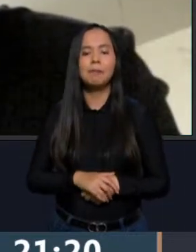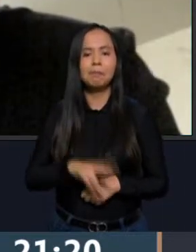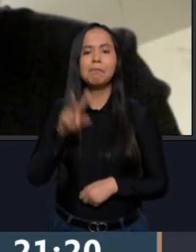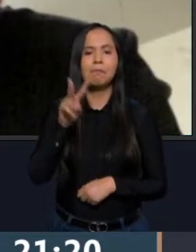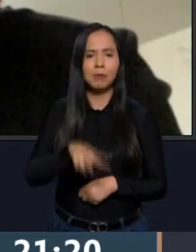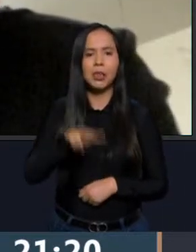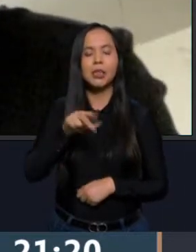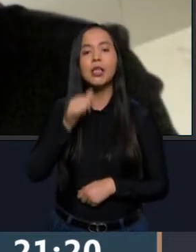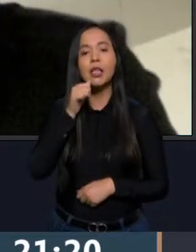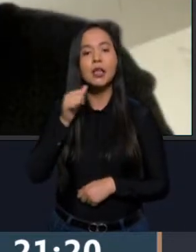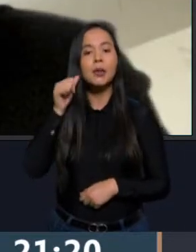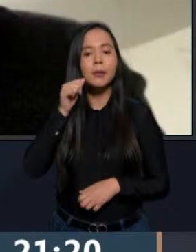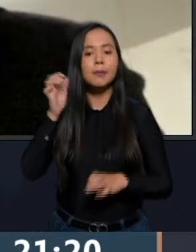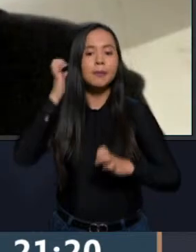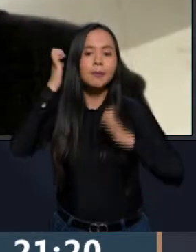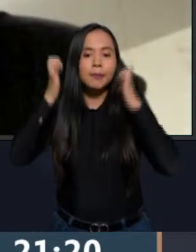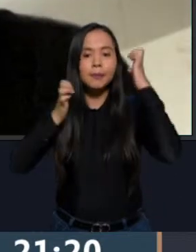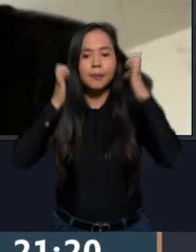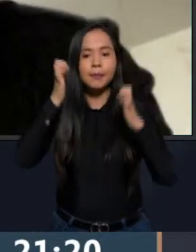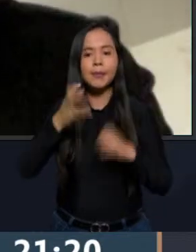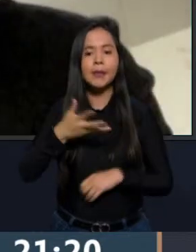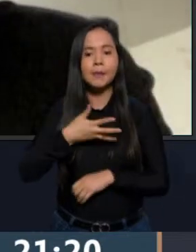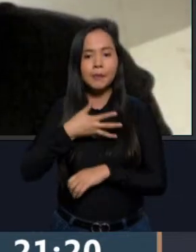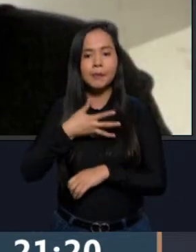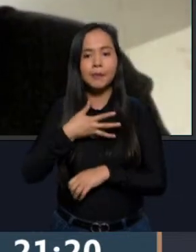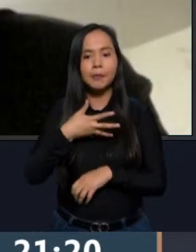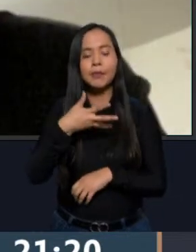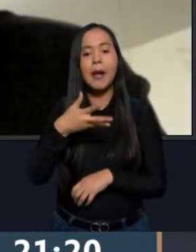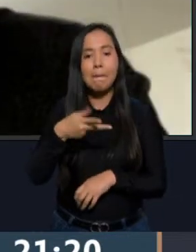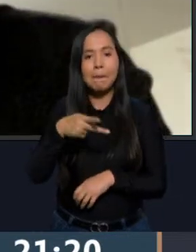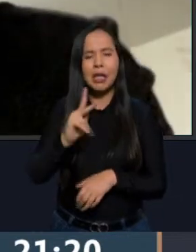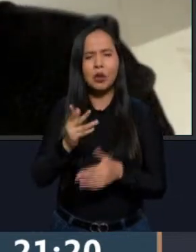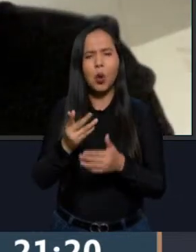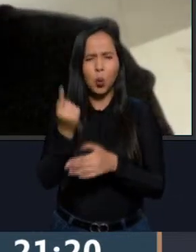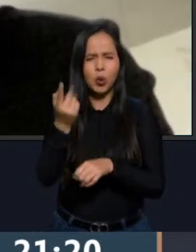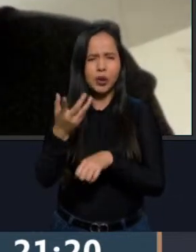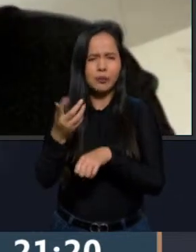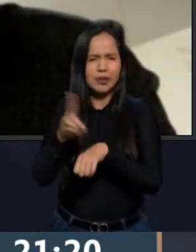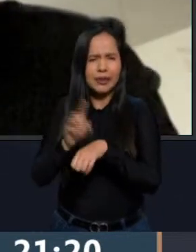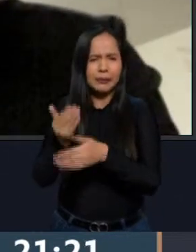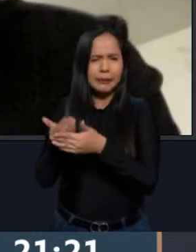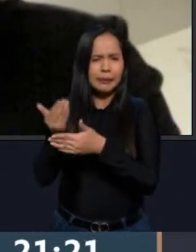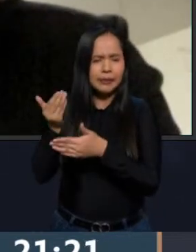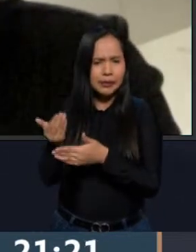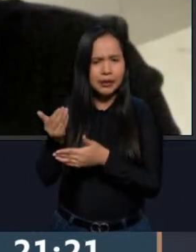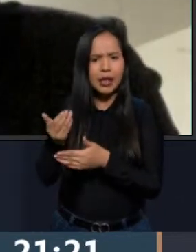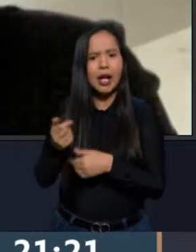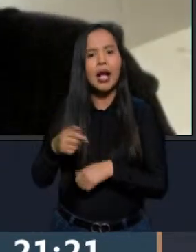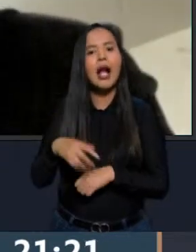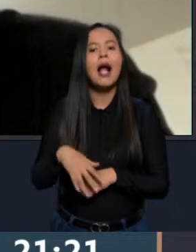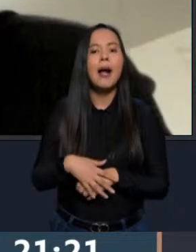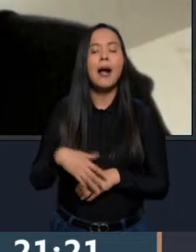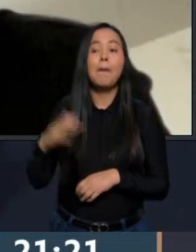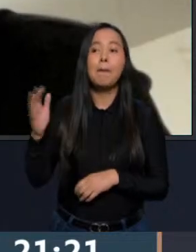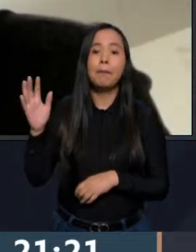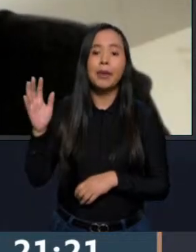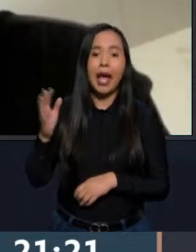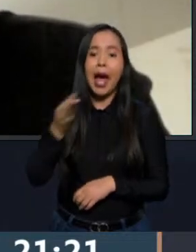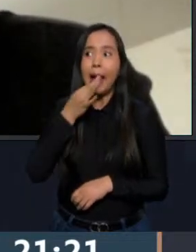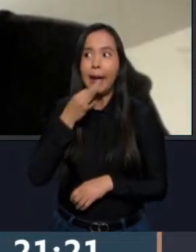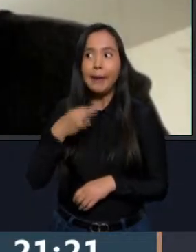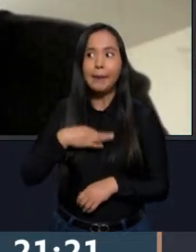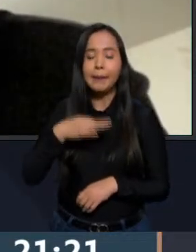Justo ayer hubo un evento, pero haciendo la recapitulación un día antes, nos empezaron a reportar que